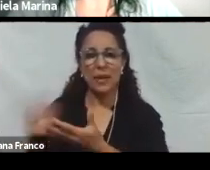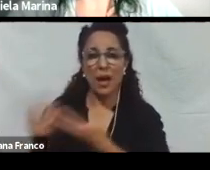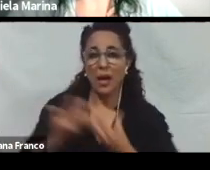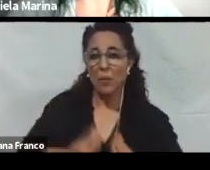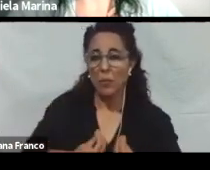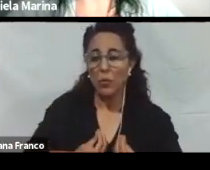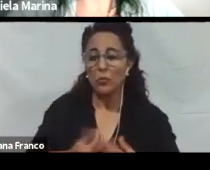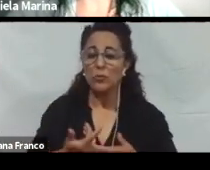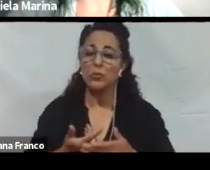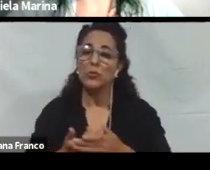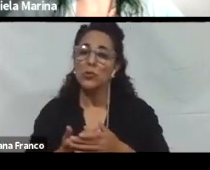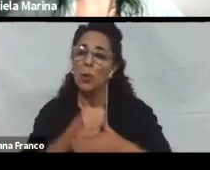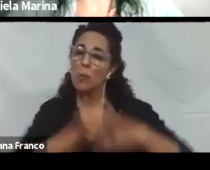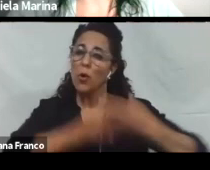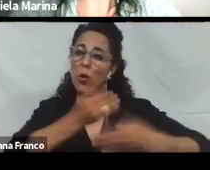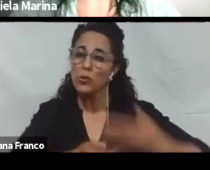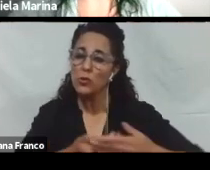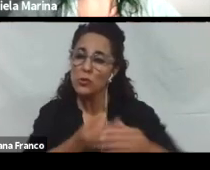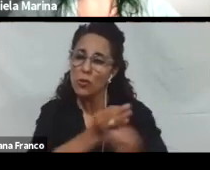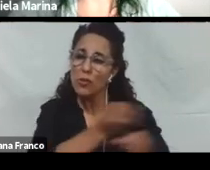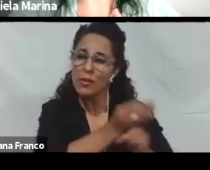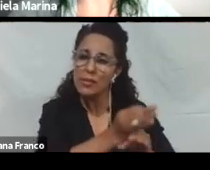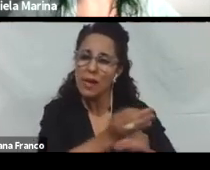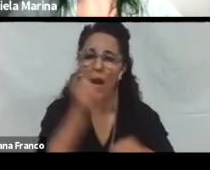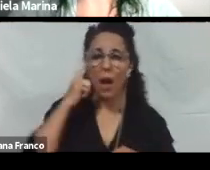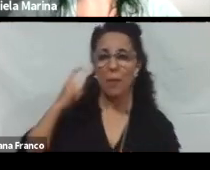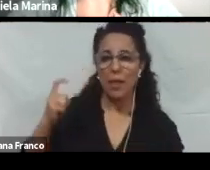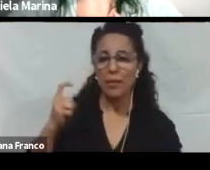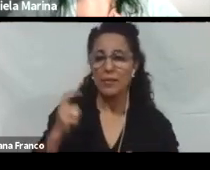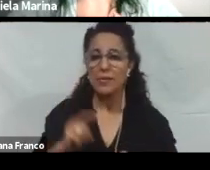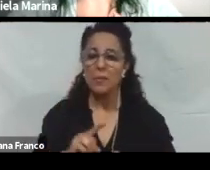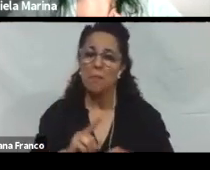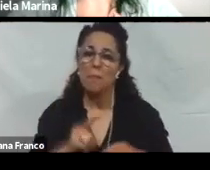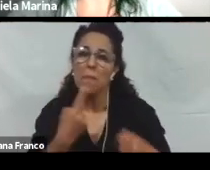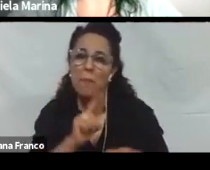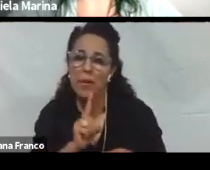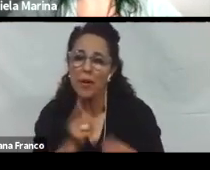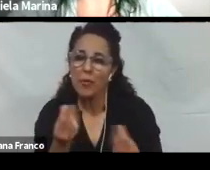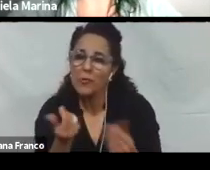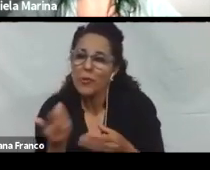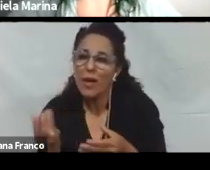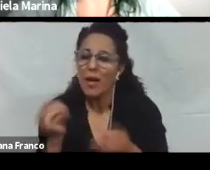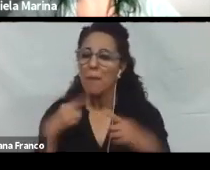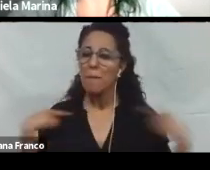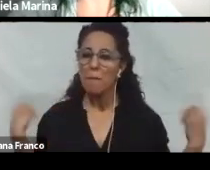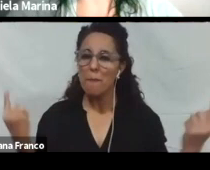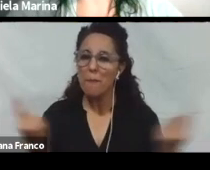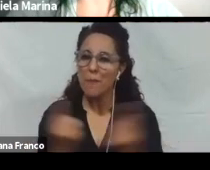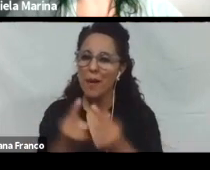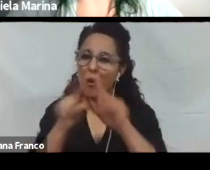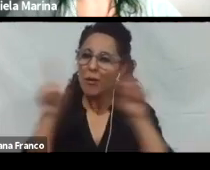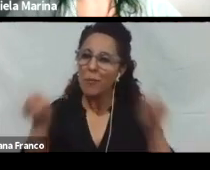Al proceso de enseñanza. Y aprendizaje. Pero. No tiene razón de ser. Si no se implementa. Dentro de un marco. Estratégico.